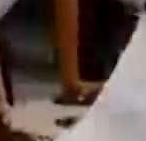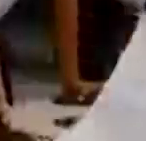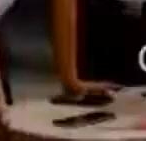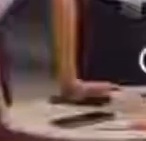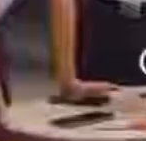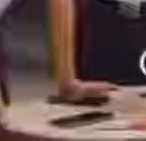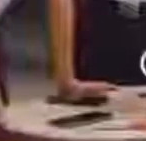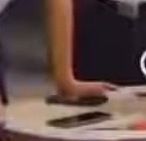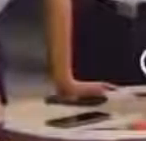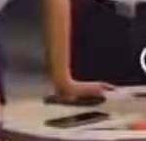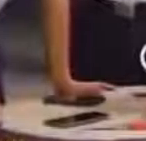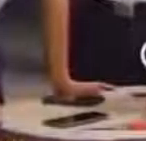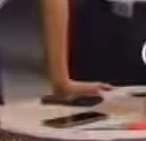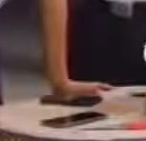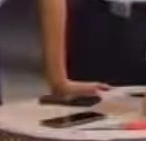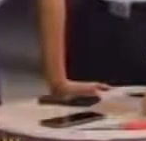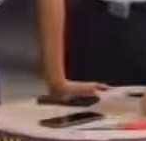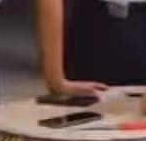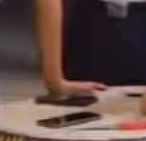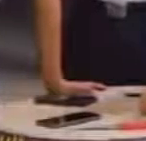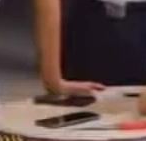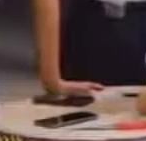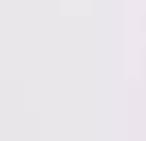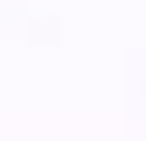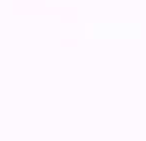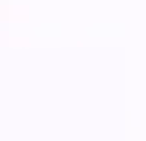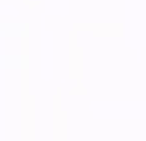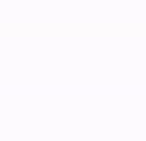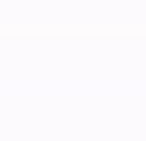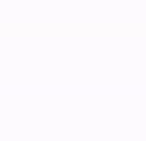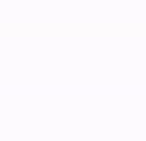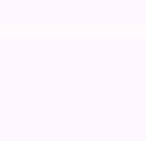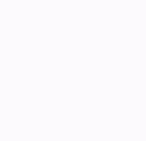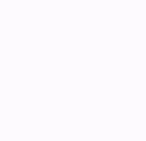Comunicación y Lenguaje Cuarto Diversificado